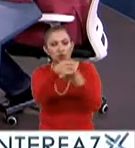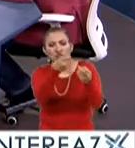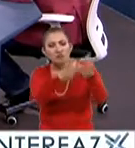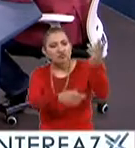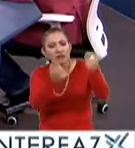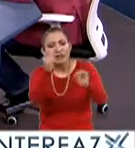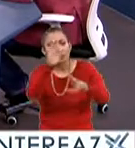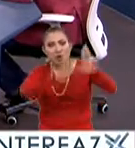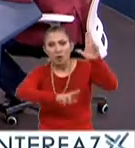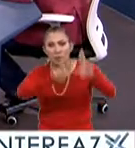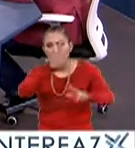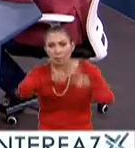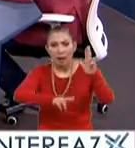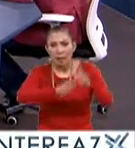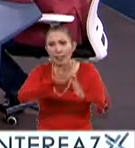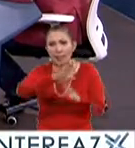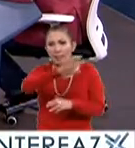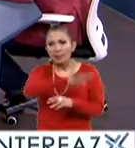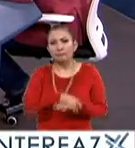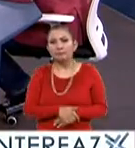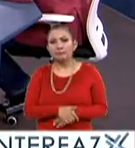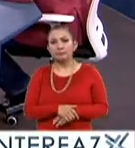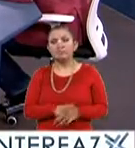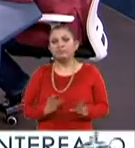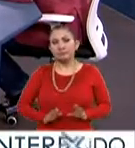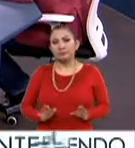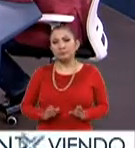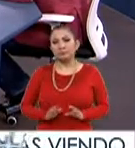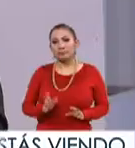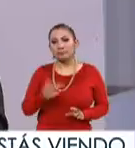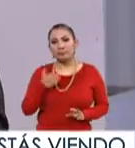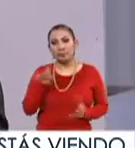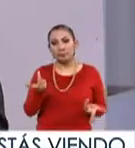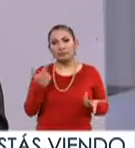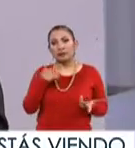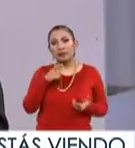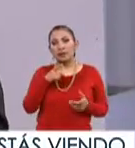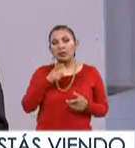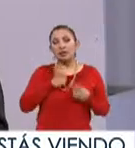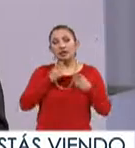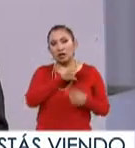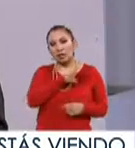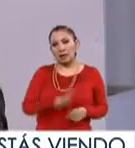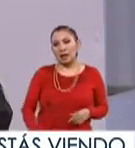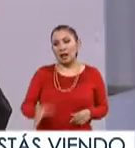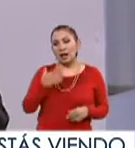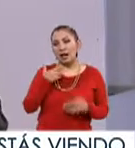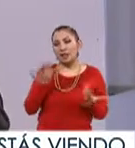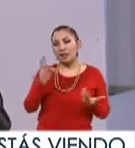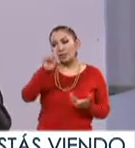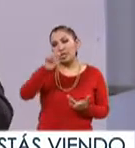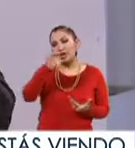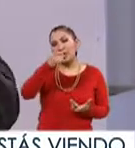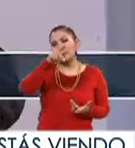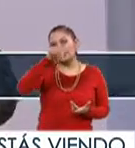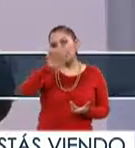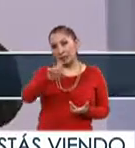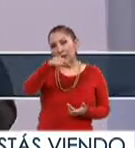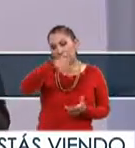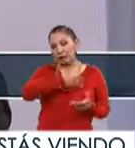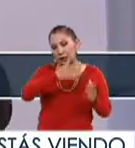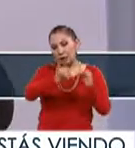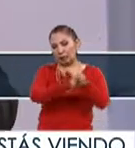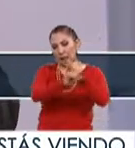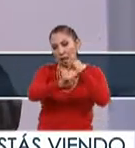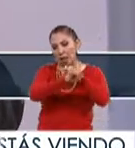los procedimientos? Las características en la Dirección General de Educación Superior para Profesionales de la Educación, de GESPE, tiene su